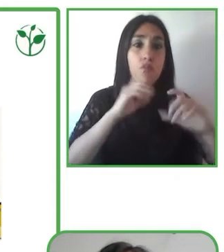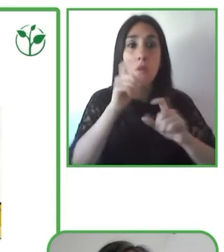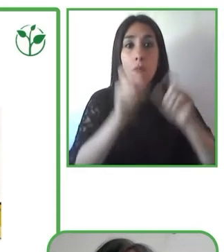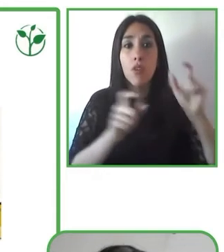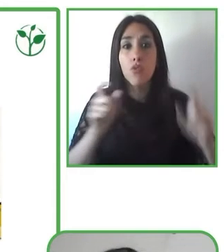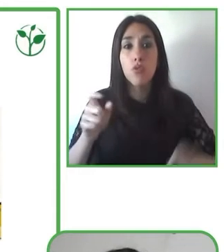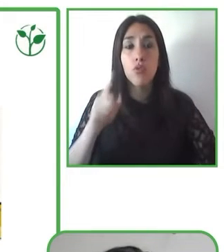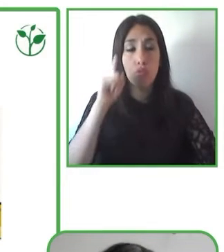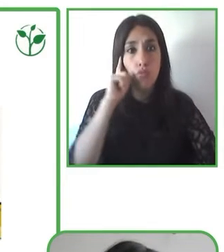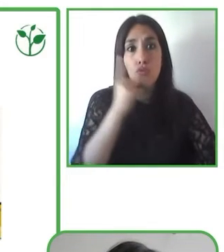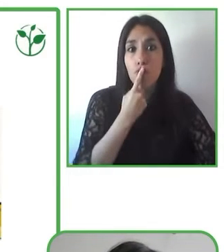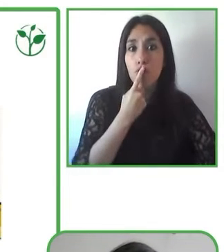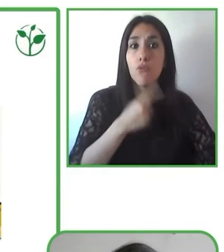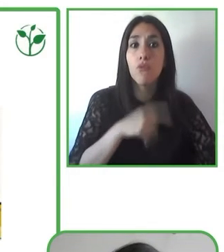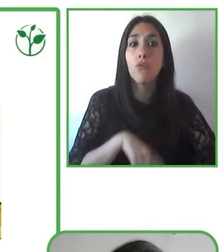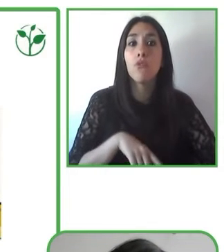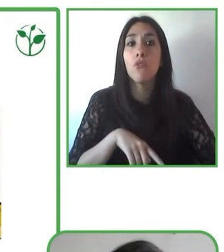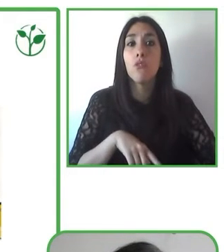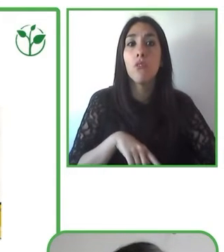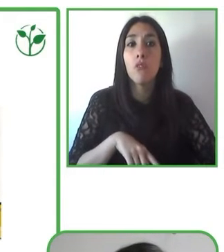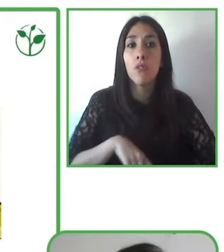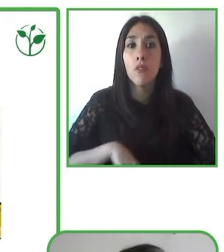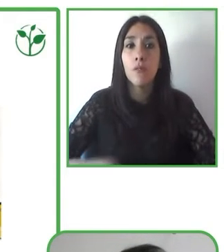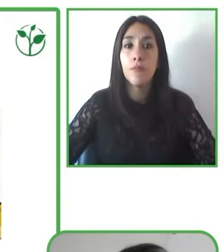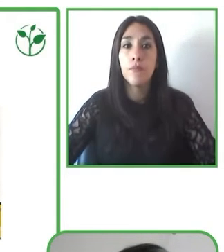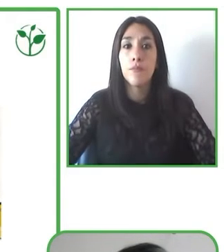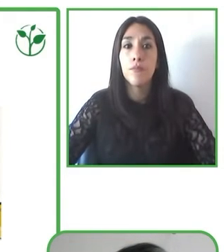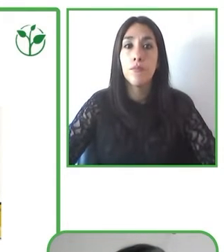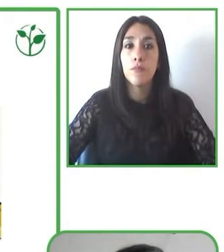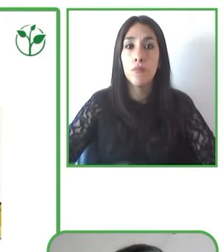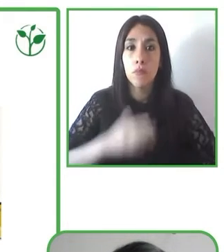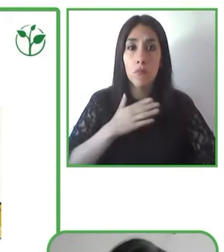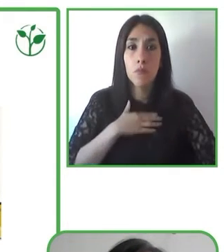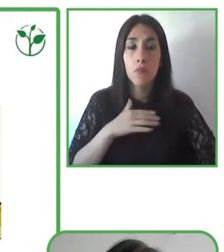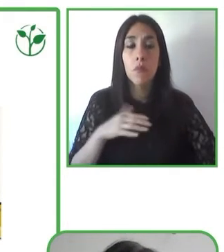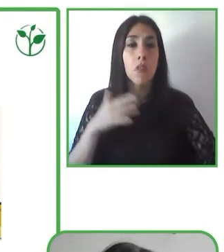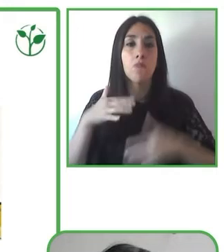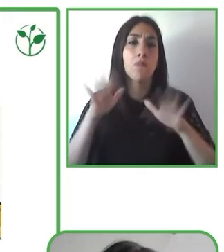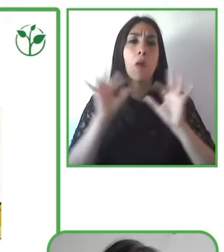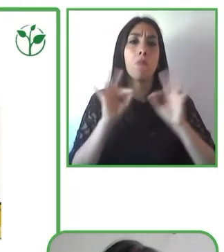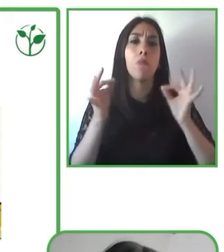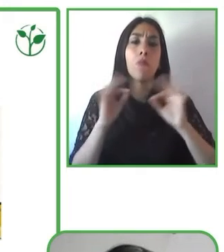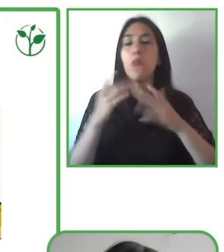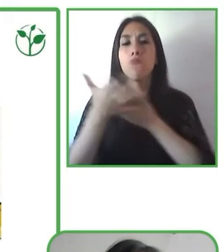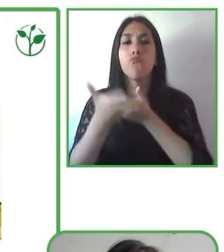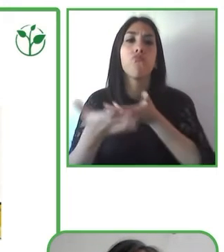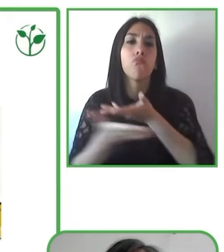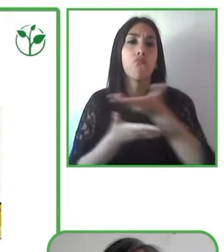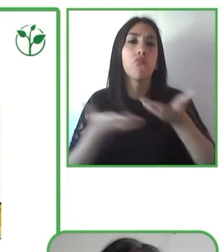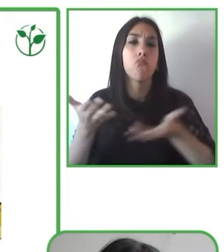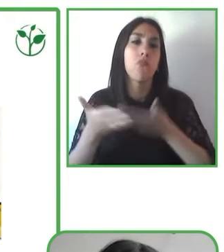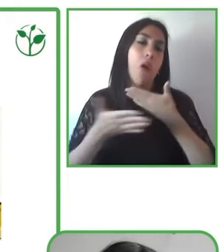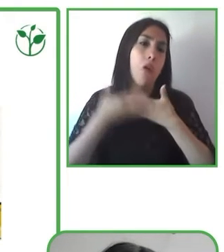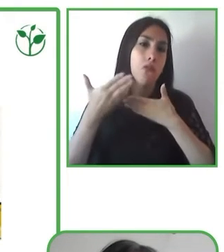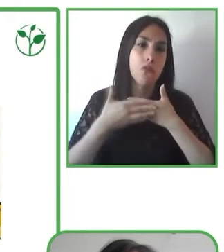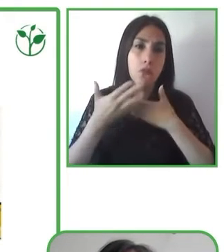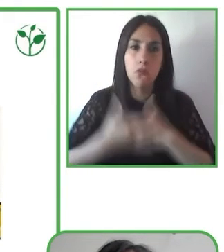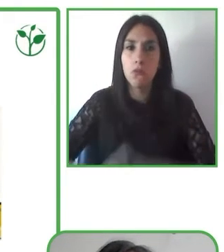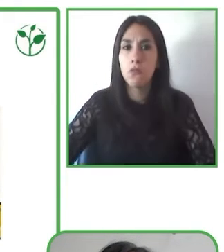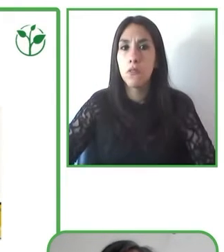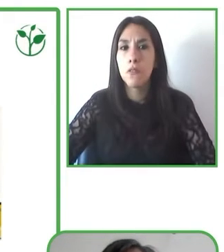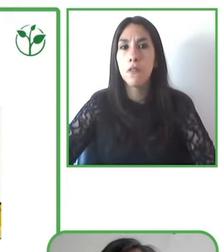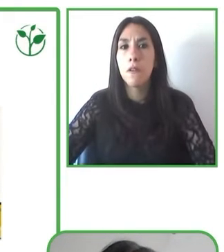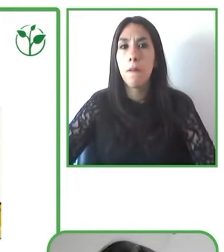de un intérprete. Por tanto, el trabajo que estamos desarrollando tiene también la perspectiva